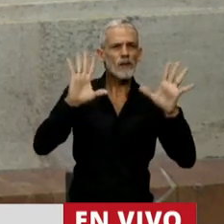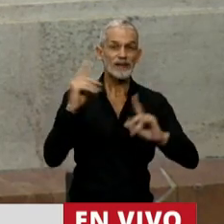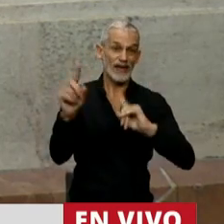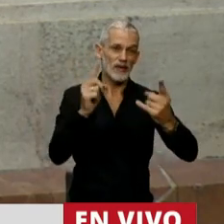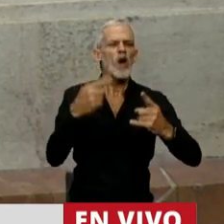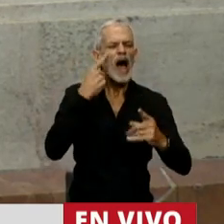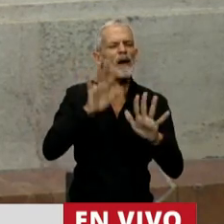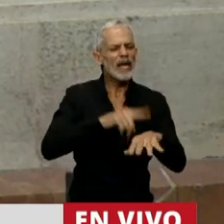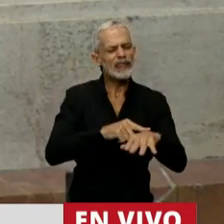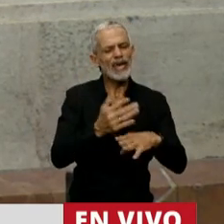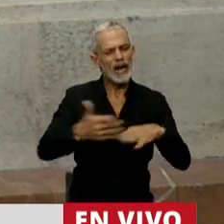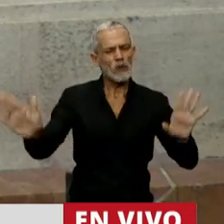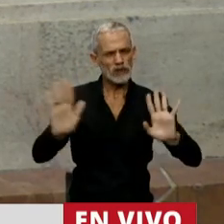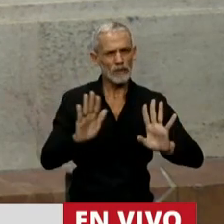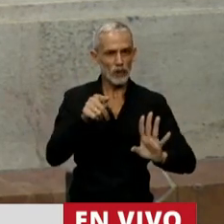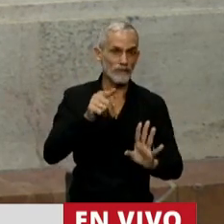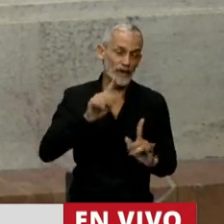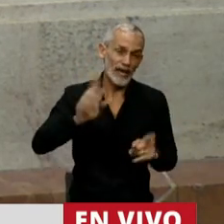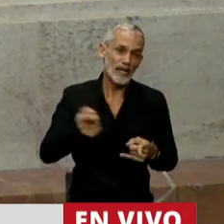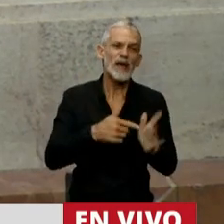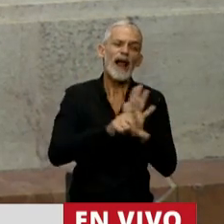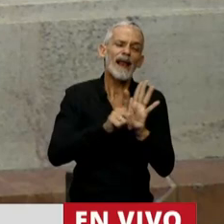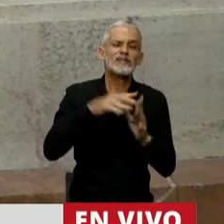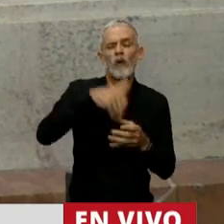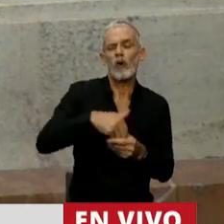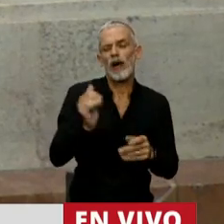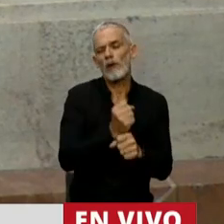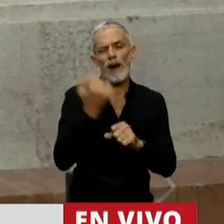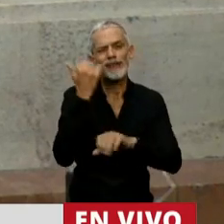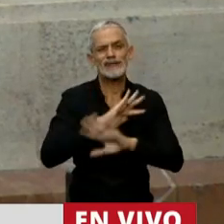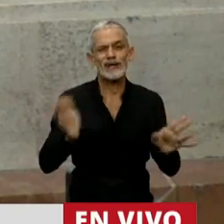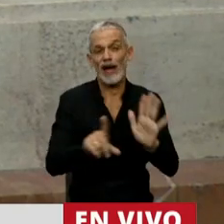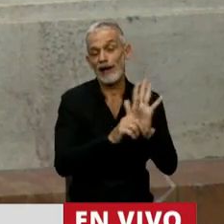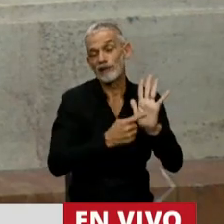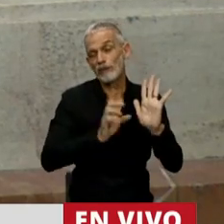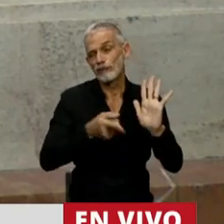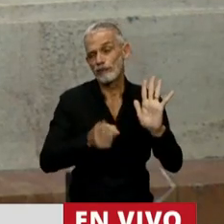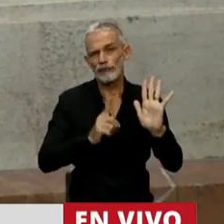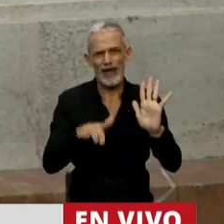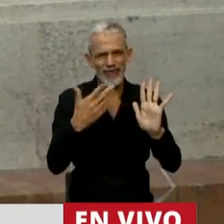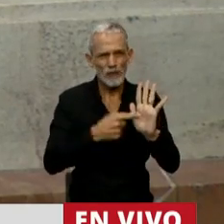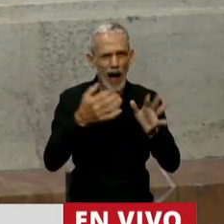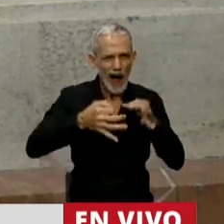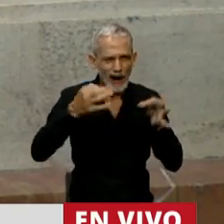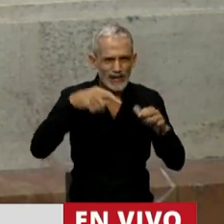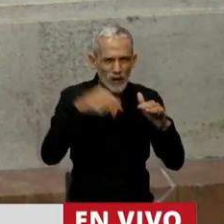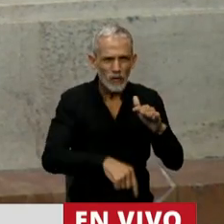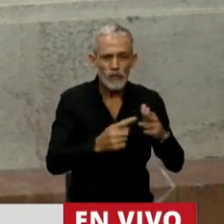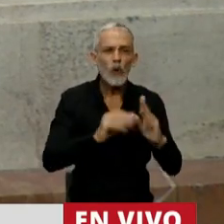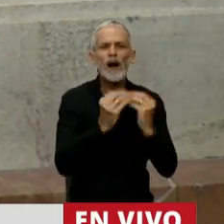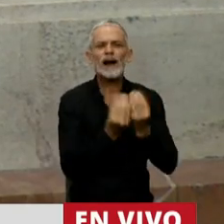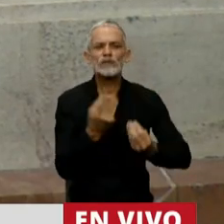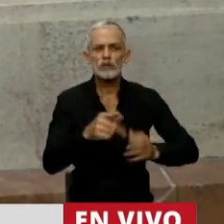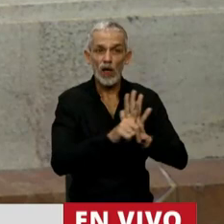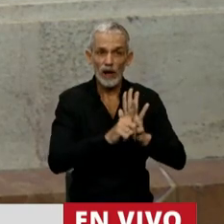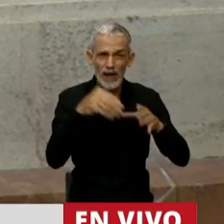se va a ver con el tiempo, porque eso es otra cosa que pasa. Las leyes se votan y quedan, y después no se hace un análisis de cuál es el resultado